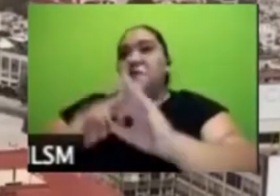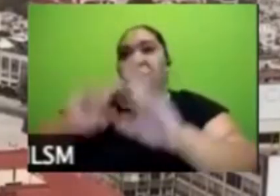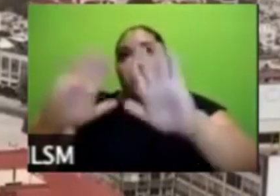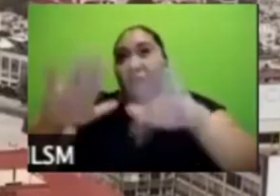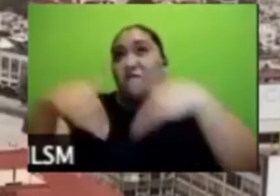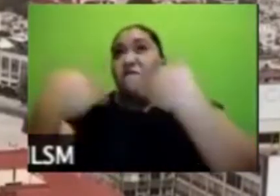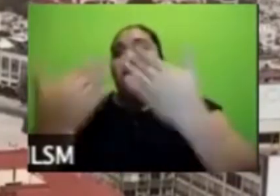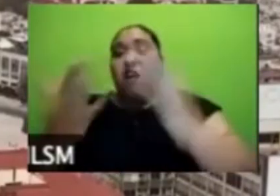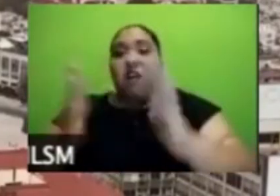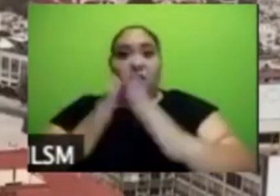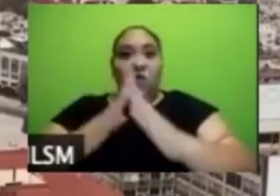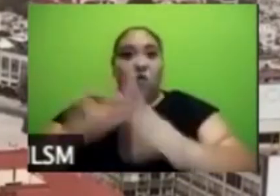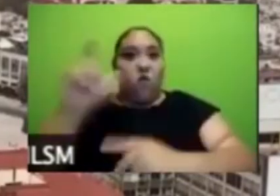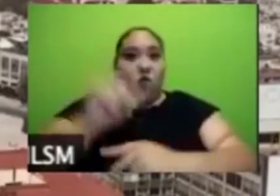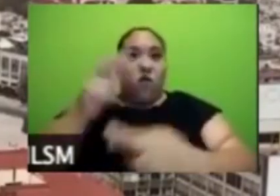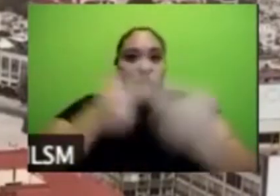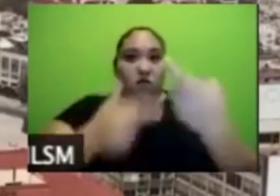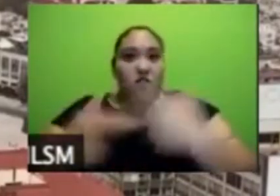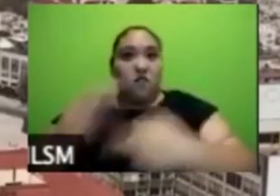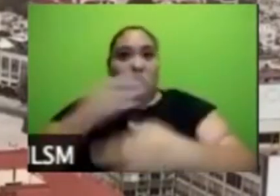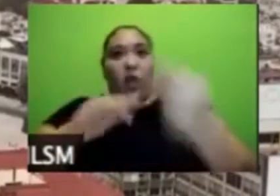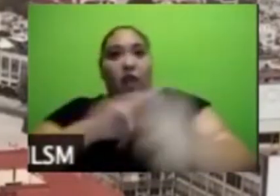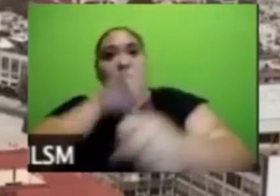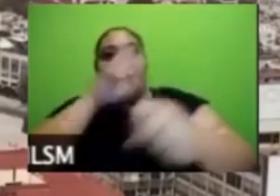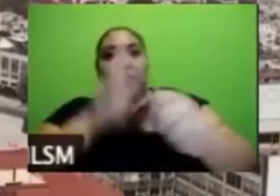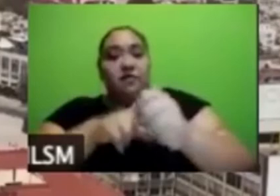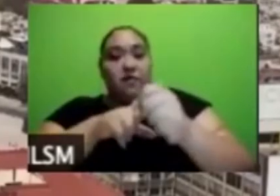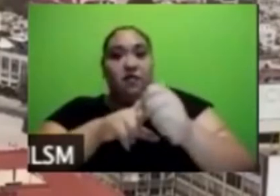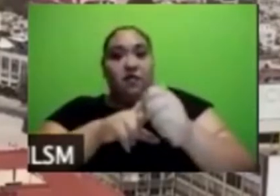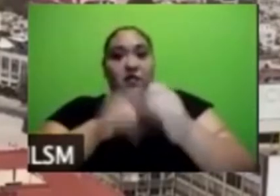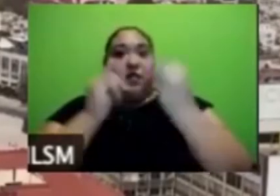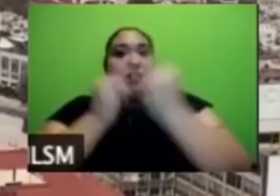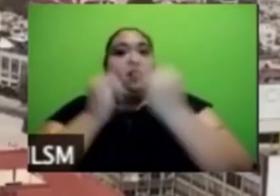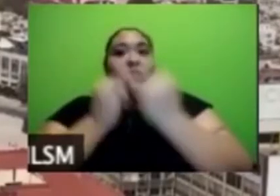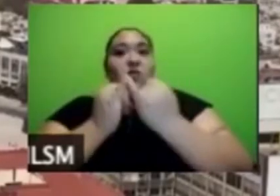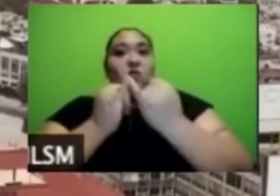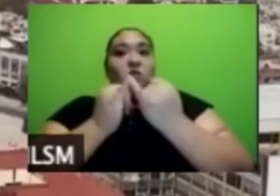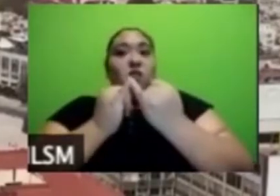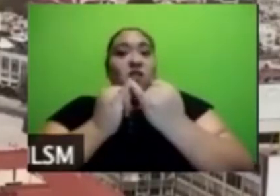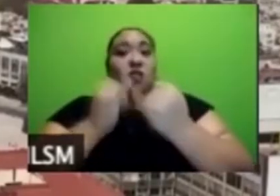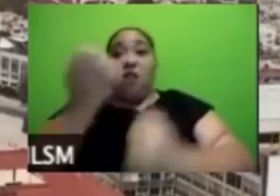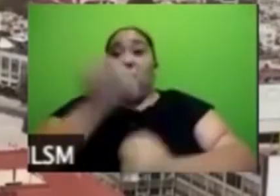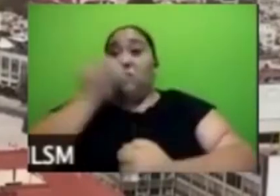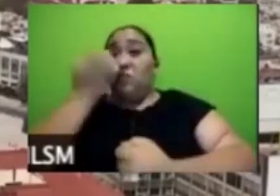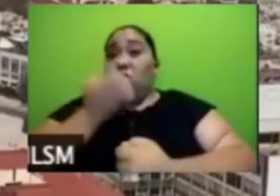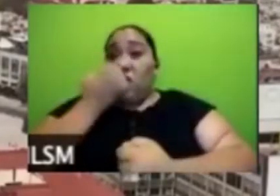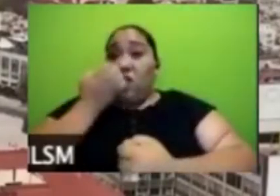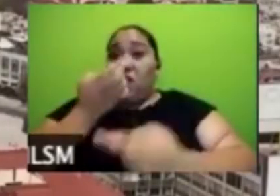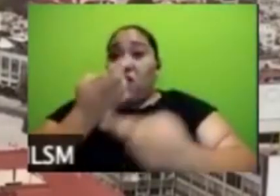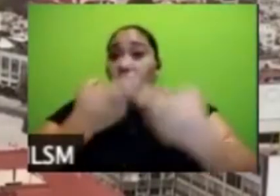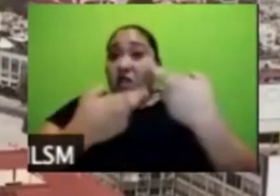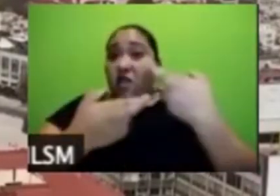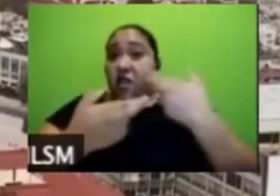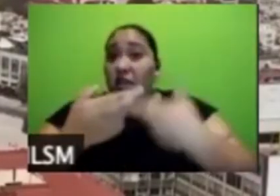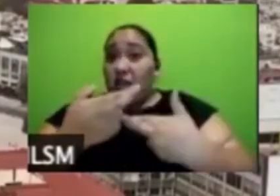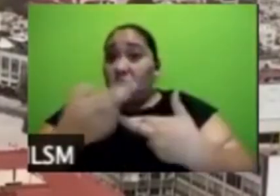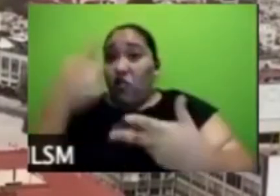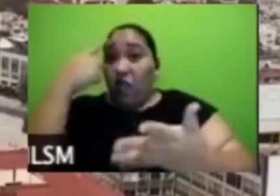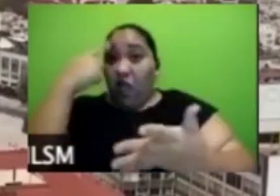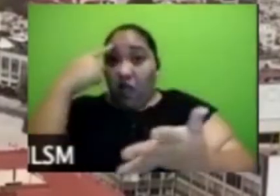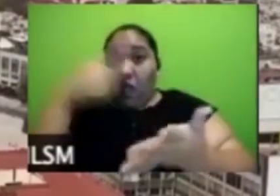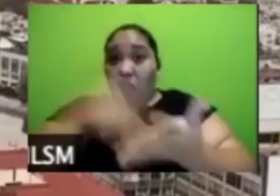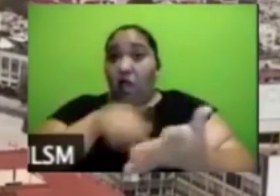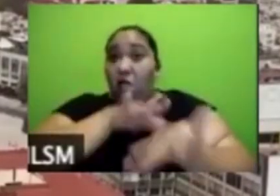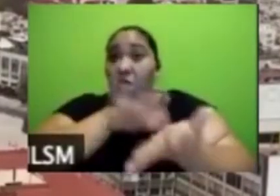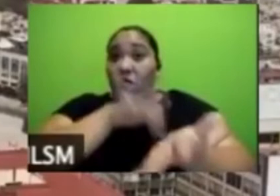que daba a Alejandro daba a Lorena es el regreso a las escuelas no creas que está muy apoyado o sea solo 16%